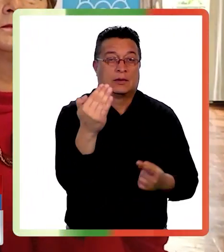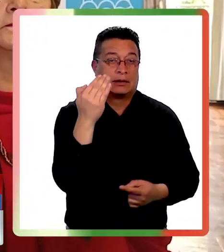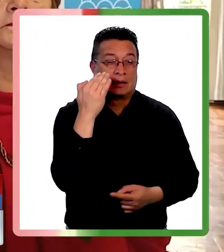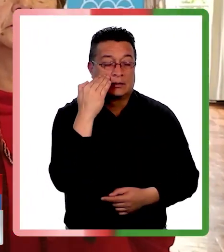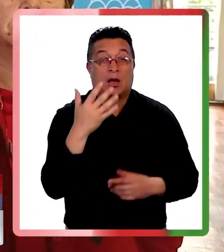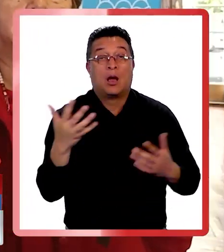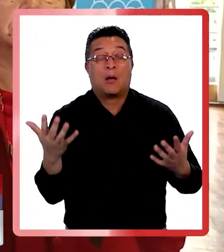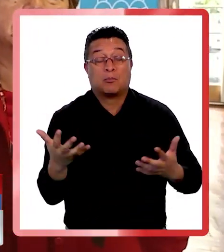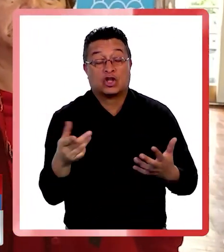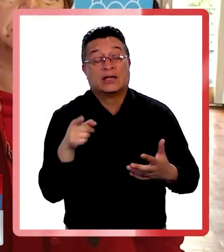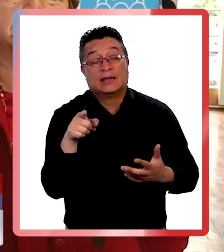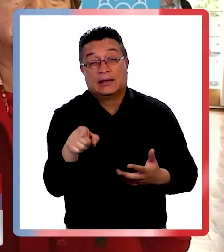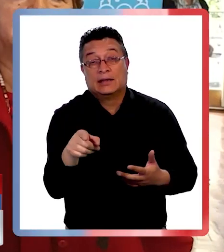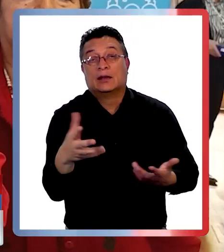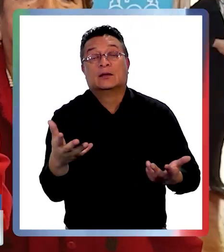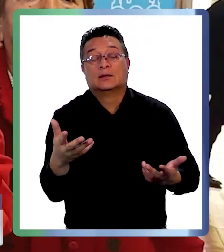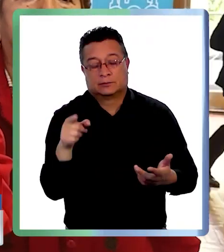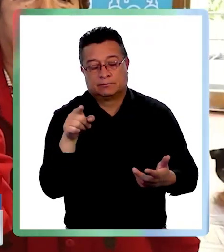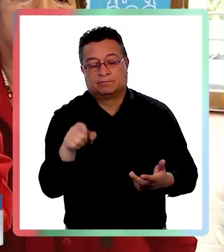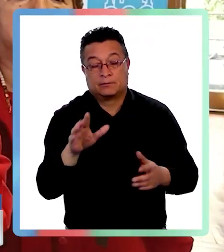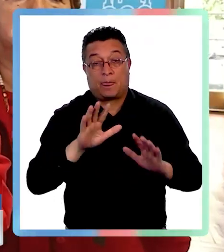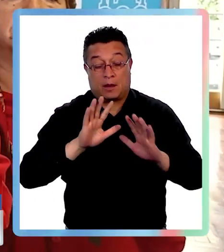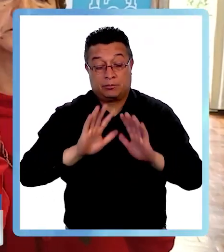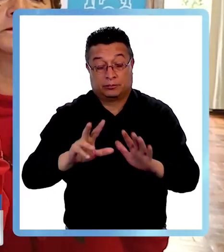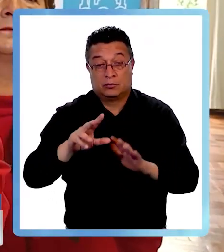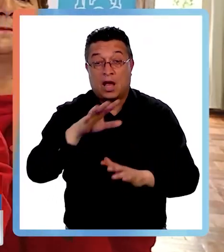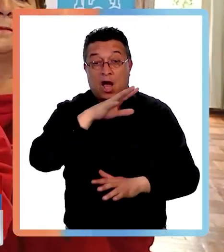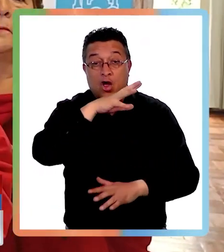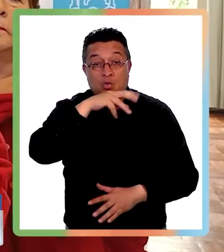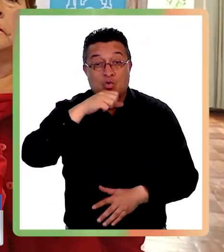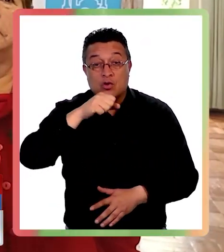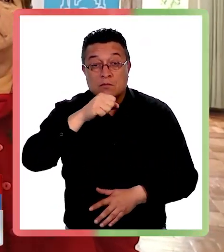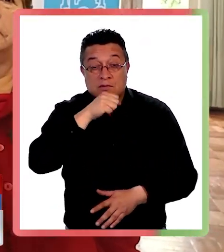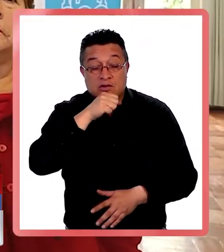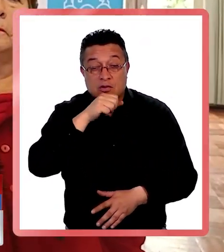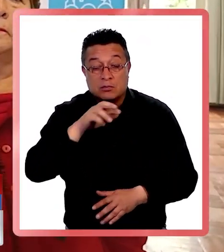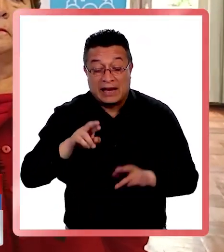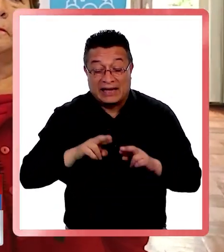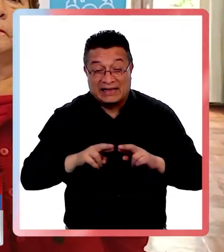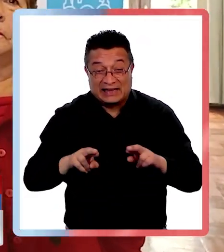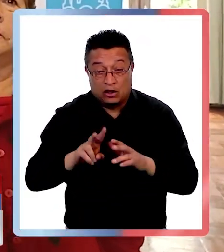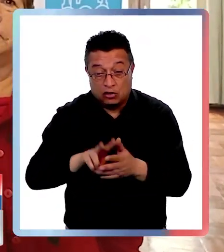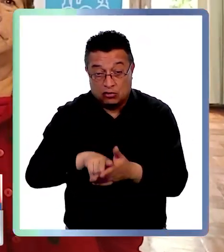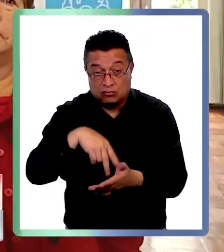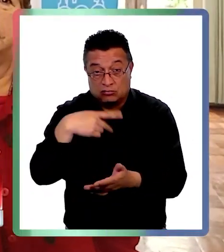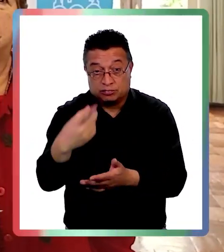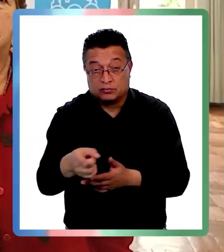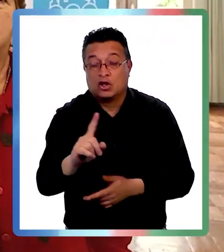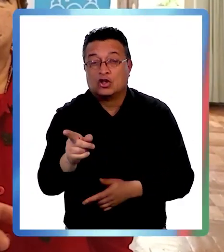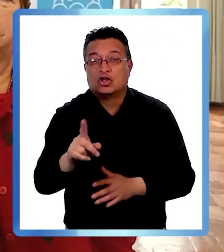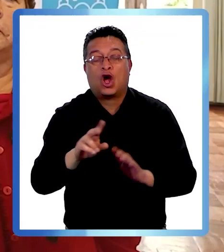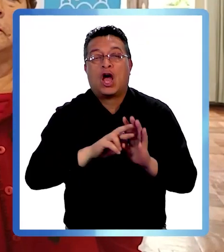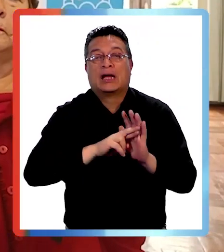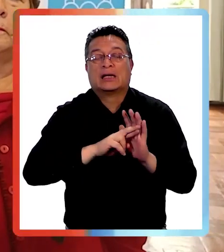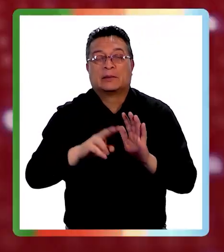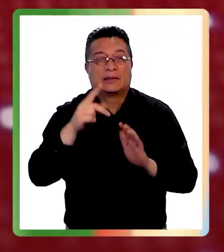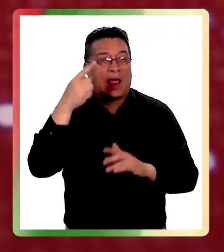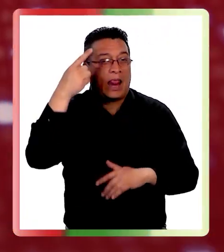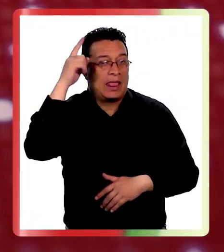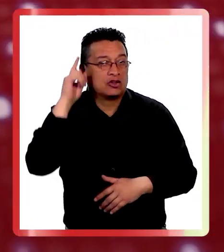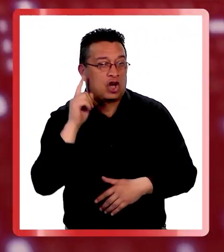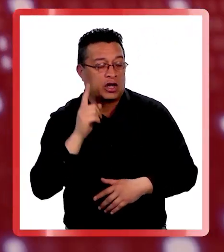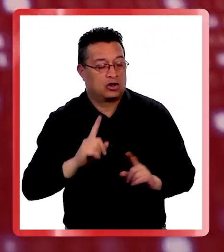porque sin lugar a dudas el lanzar a un adulto mayor al río no representa solamente lesiones